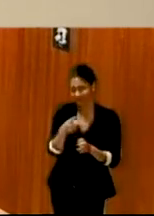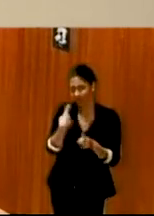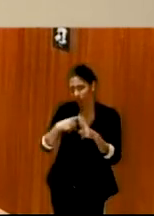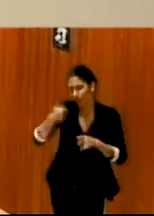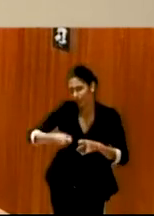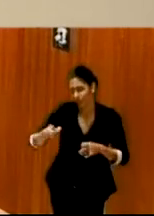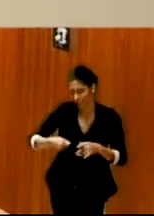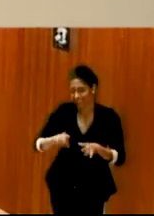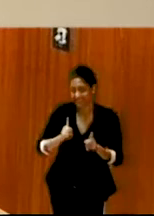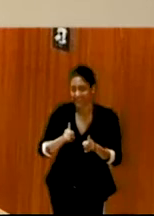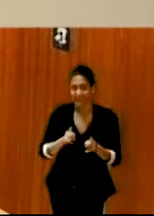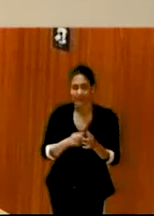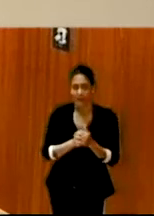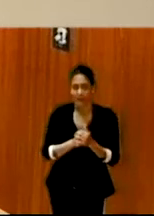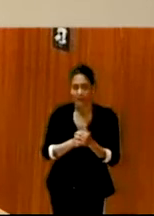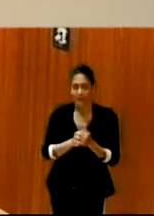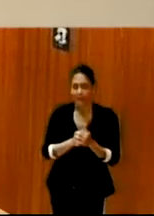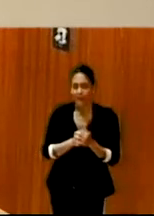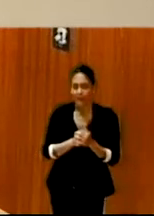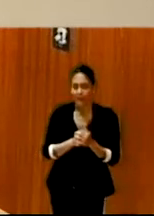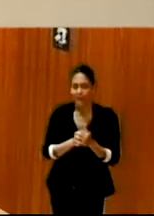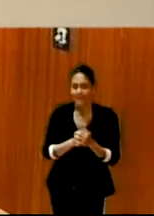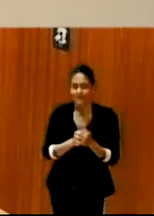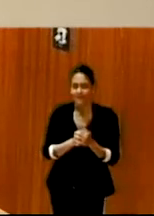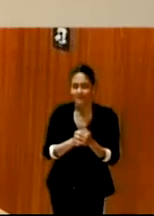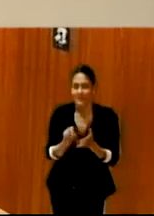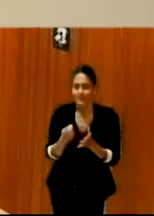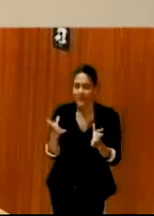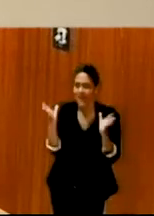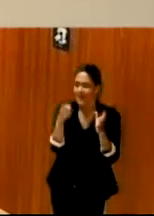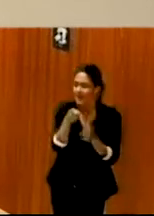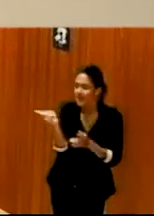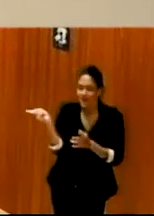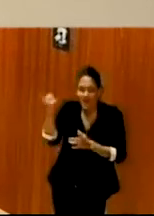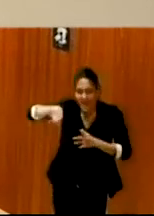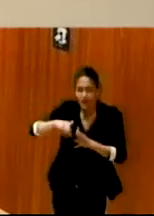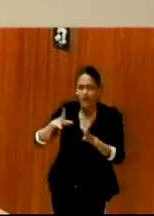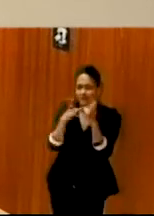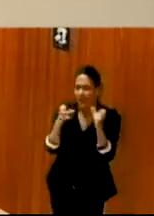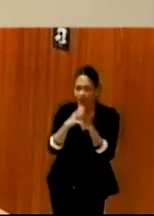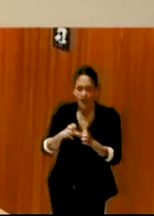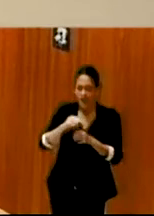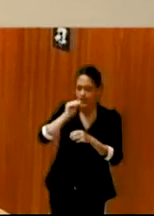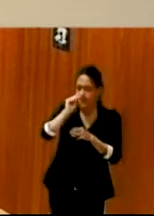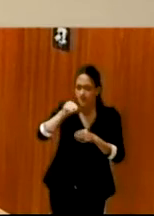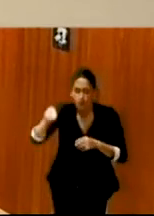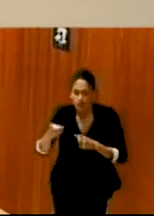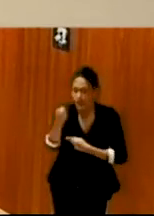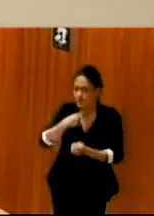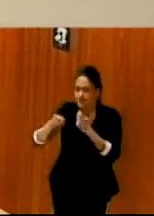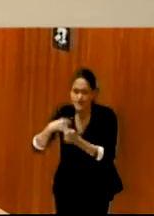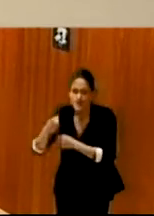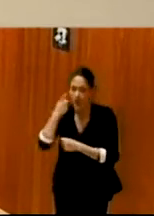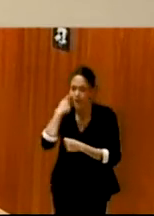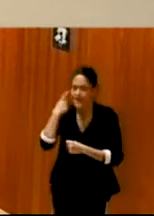realmente las ganas de preguntar y de estar pendientes de ¿qué podemos hacer y cómo se puede hacer? Vale, hemos